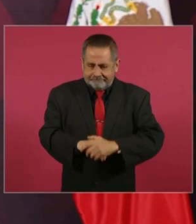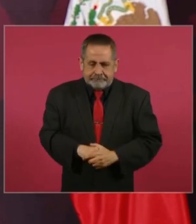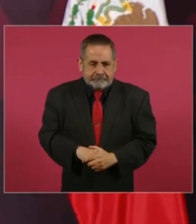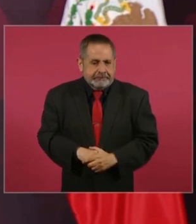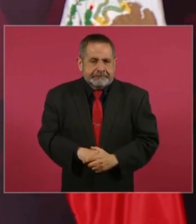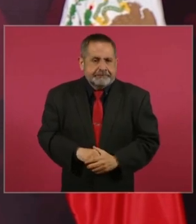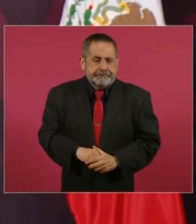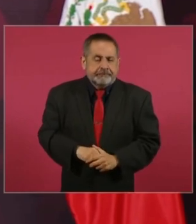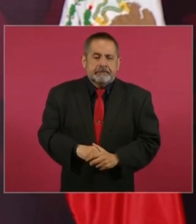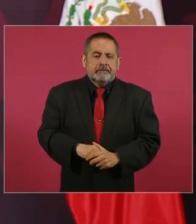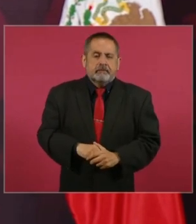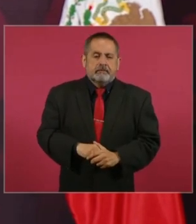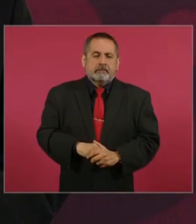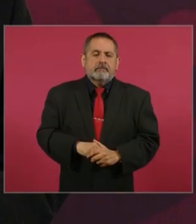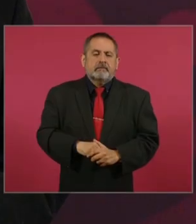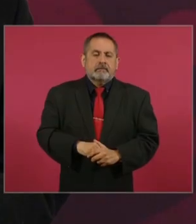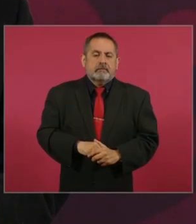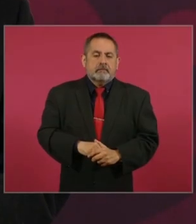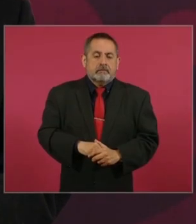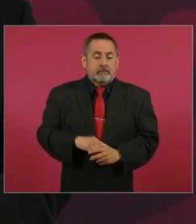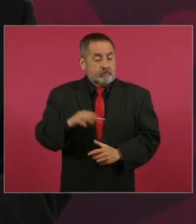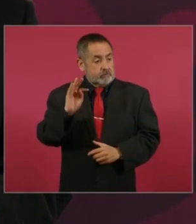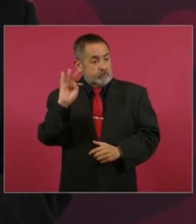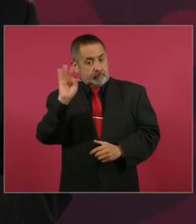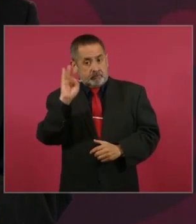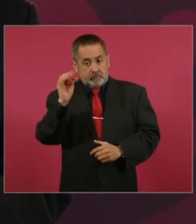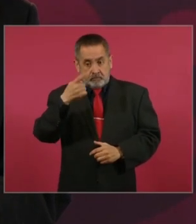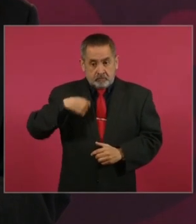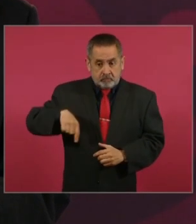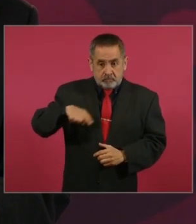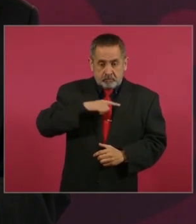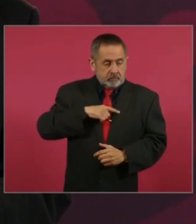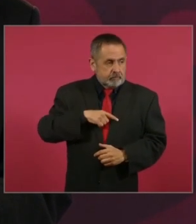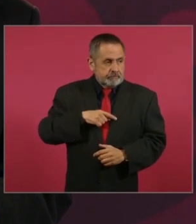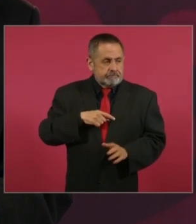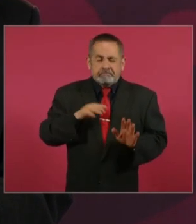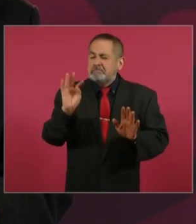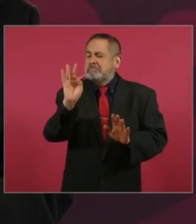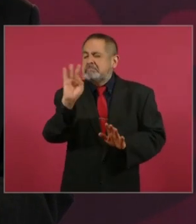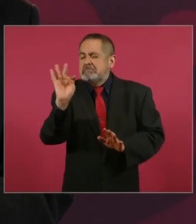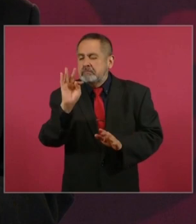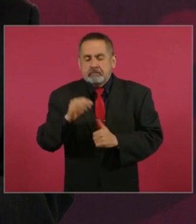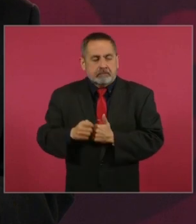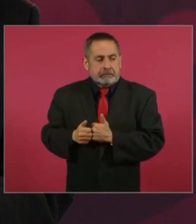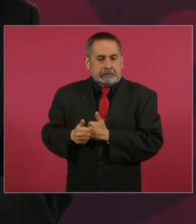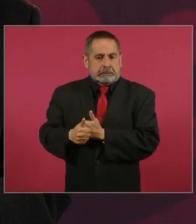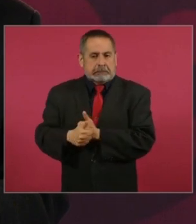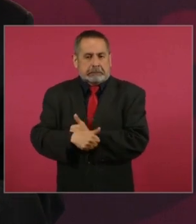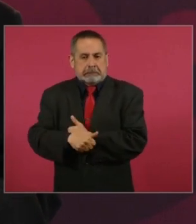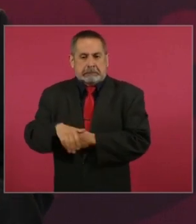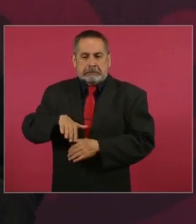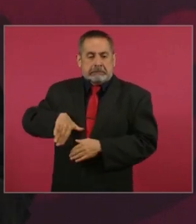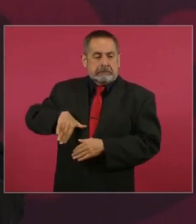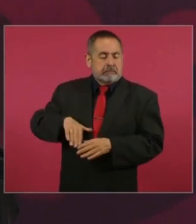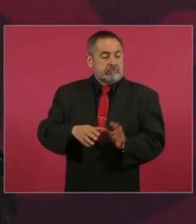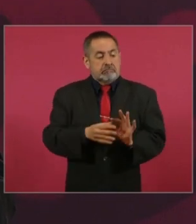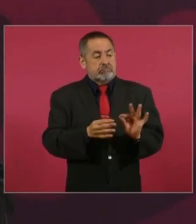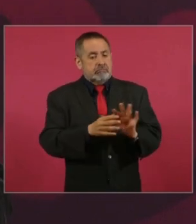estuviésemos nosotros encubriendo, si no